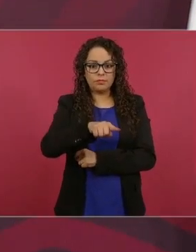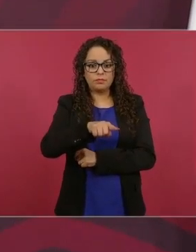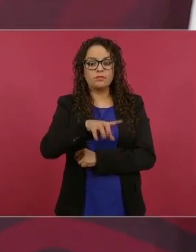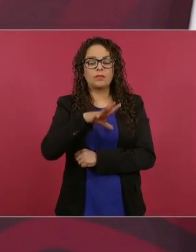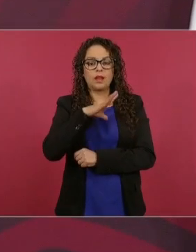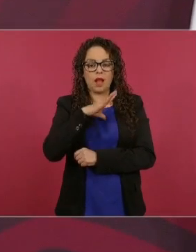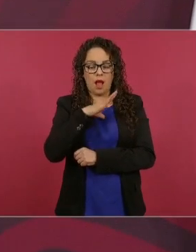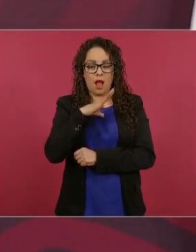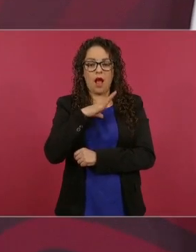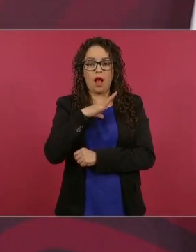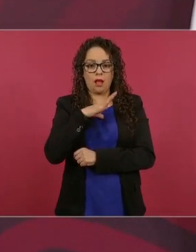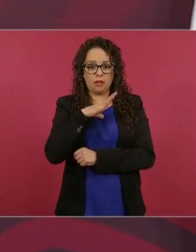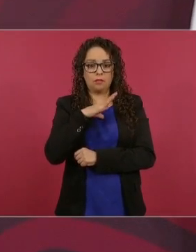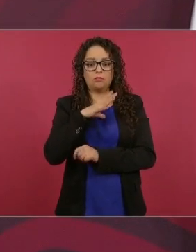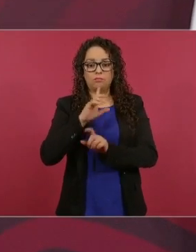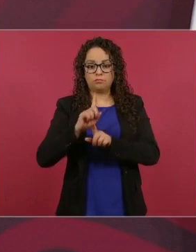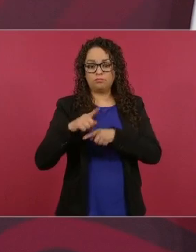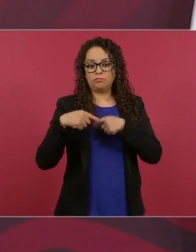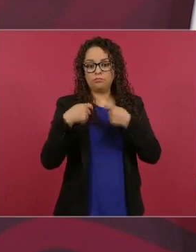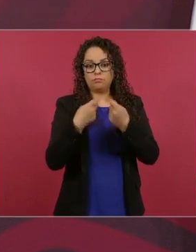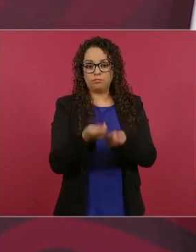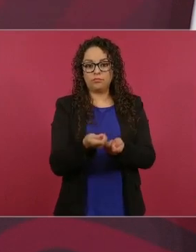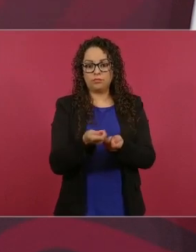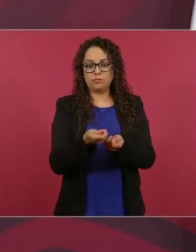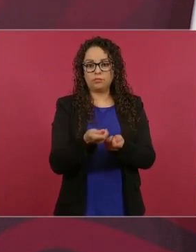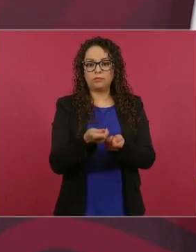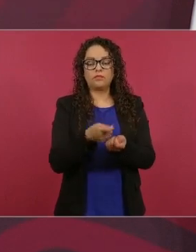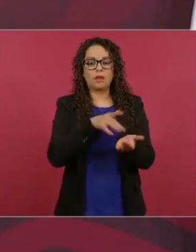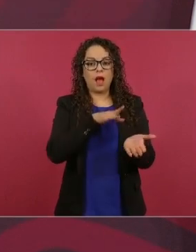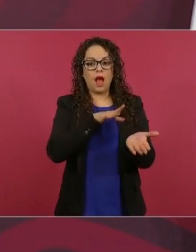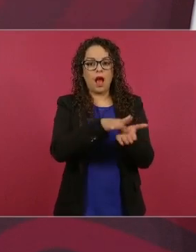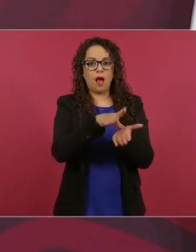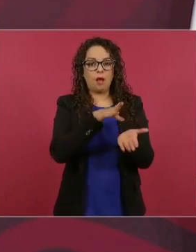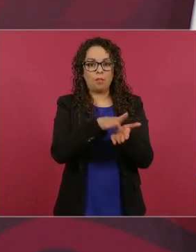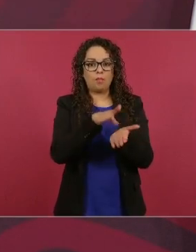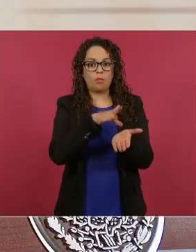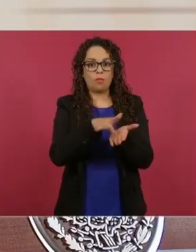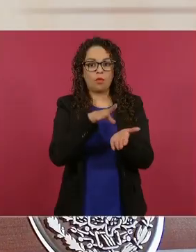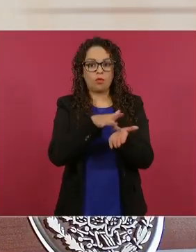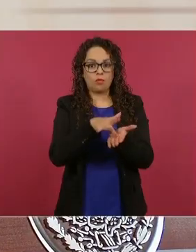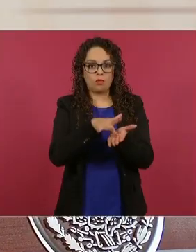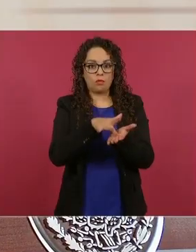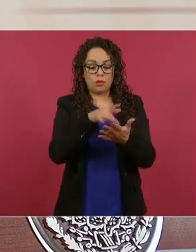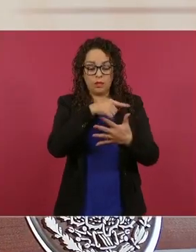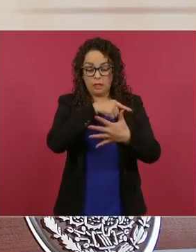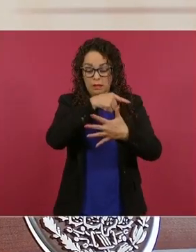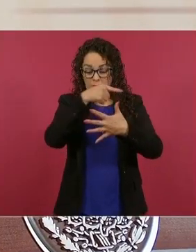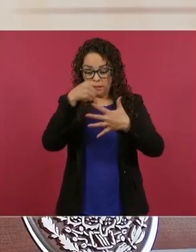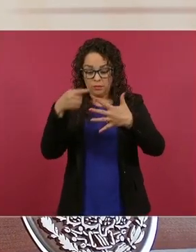reciben cuando menos un apoyo del presupuesto,